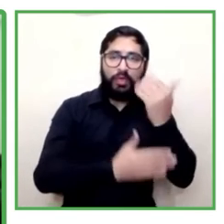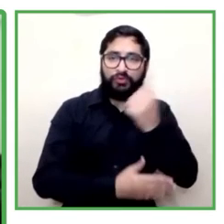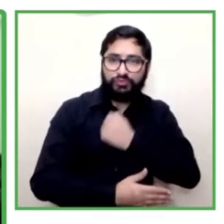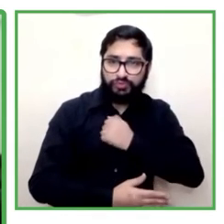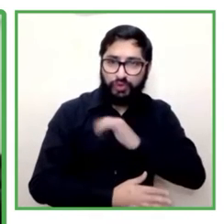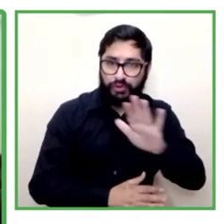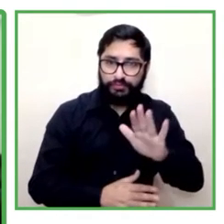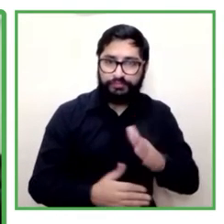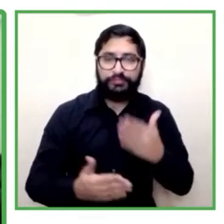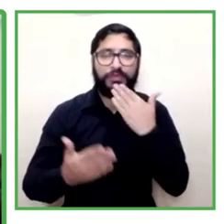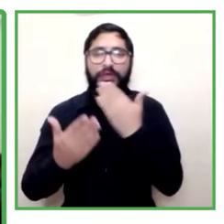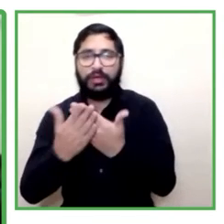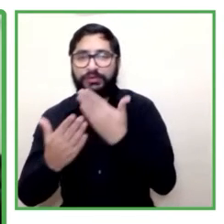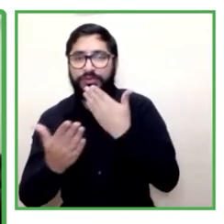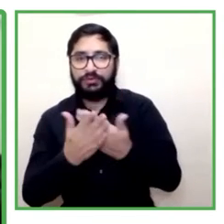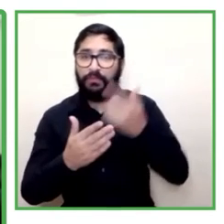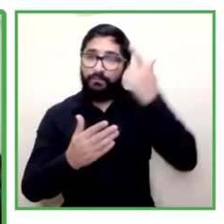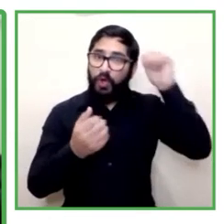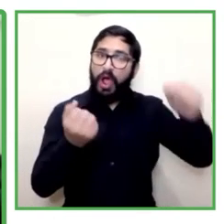presentación. Adelante.